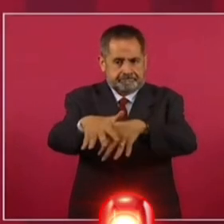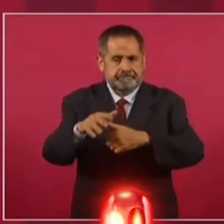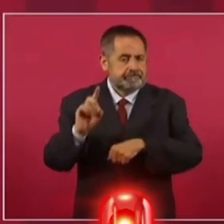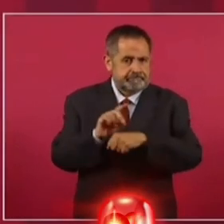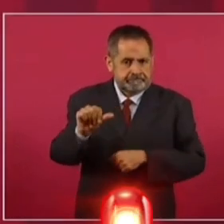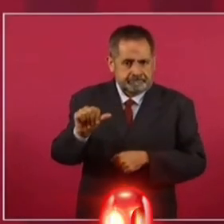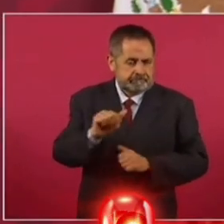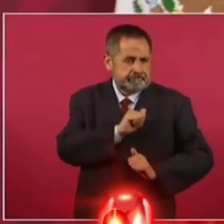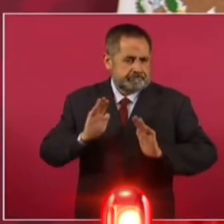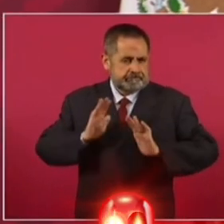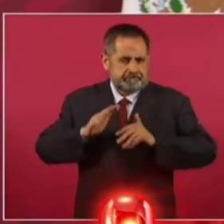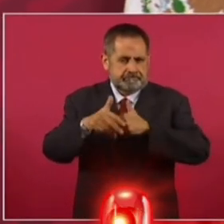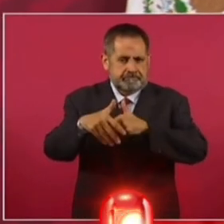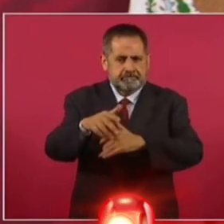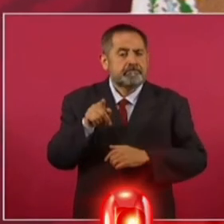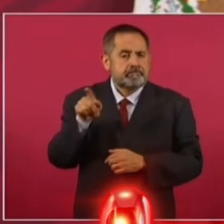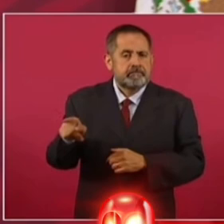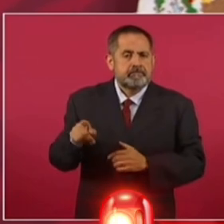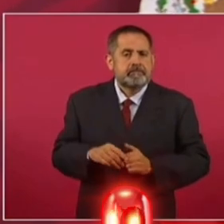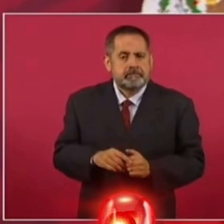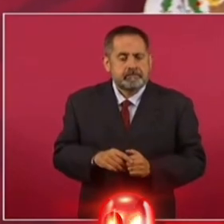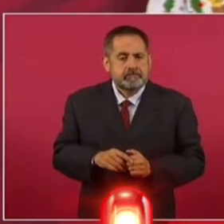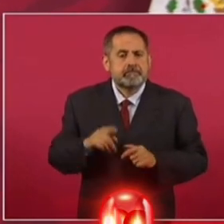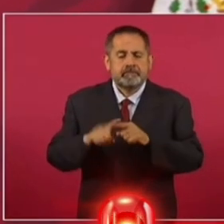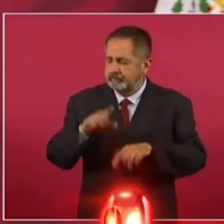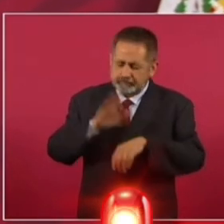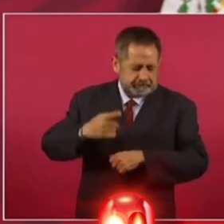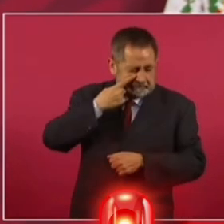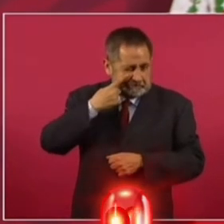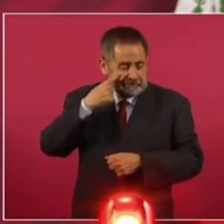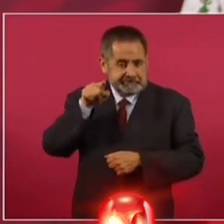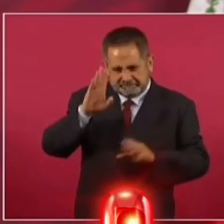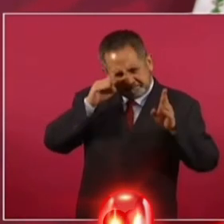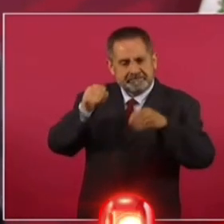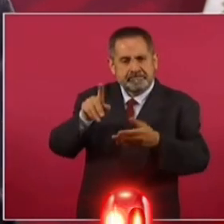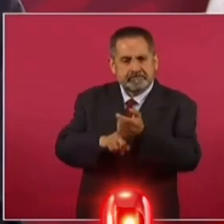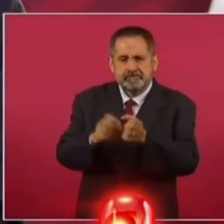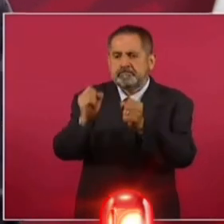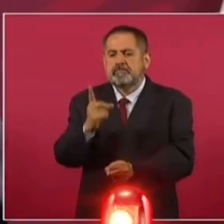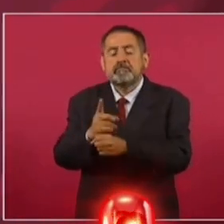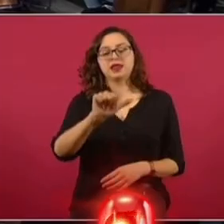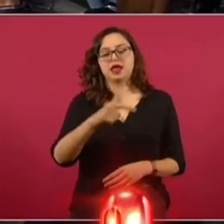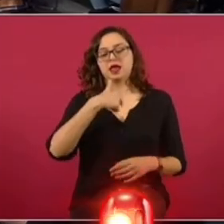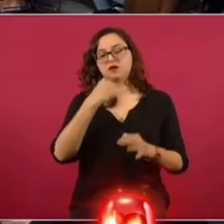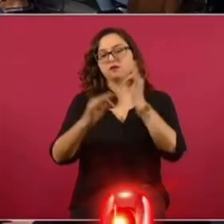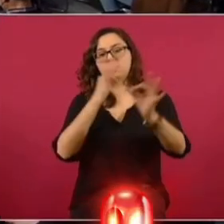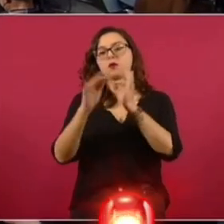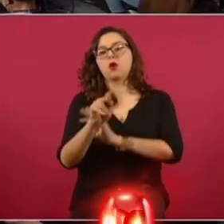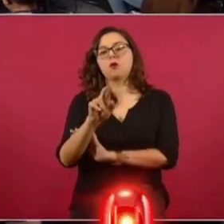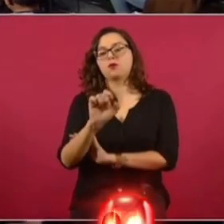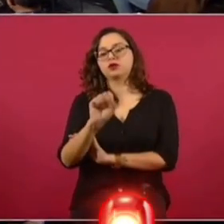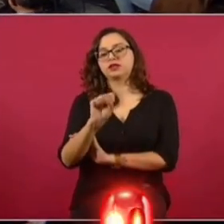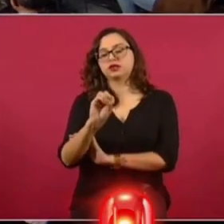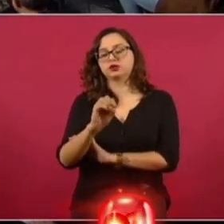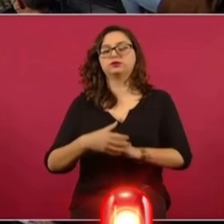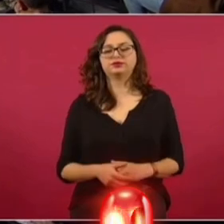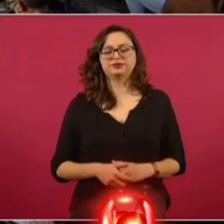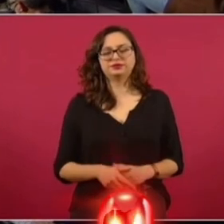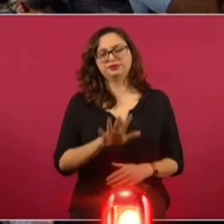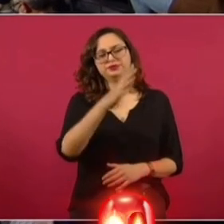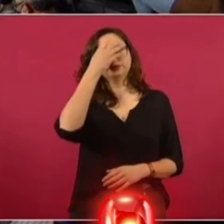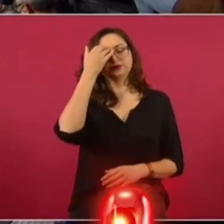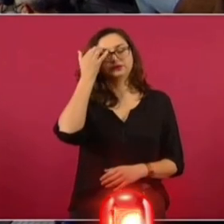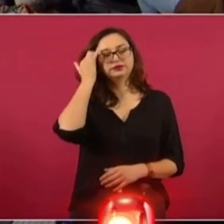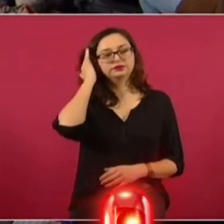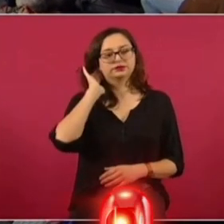militar va a ser predominantemente orientado a la seguridad pública. ¿Qué lectura da el hecho de que ha tenido que tomar este